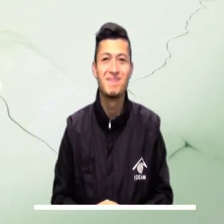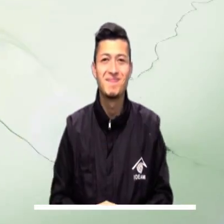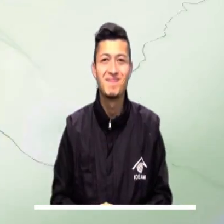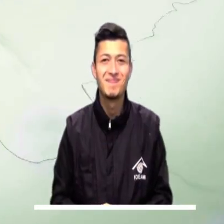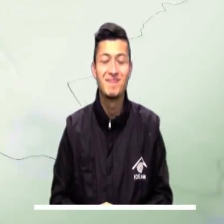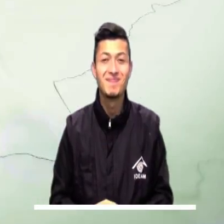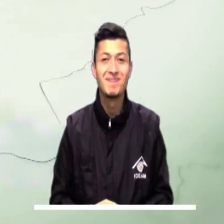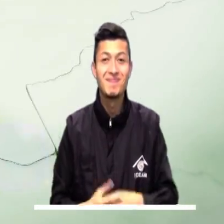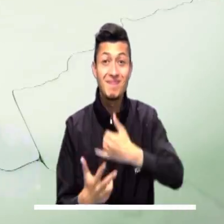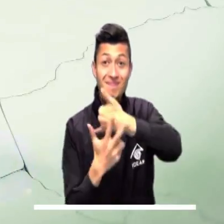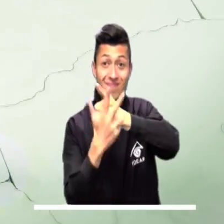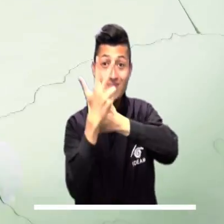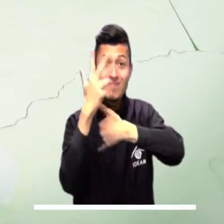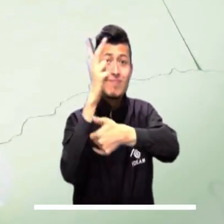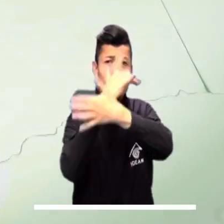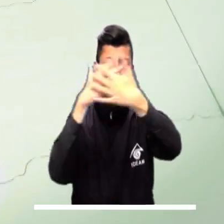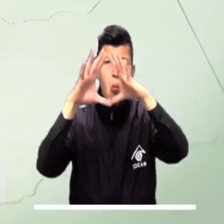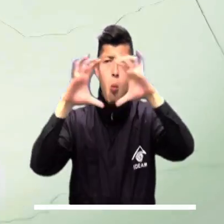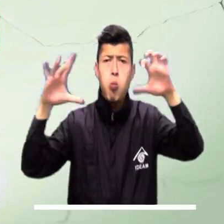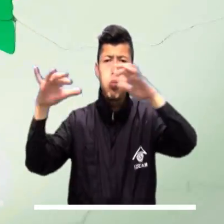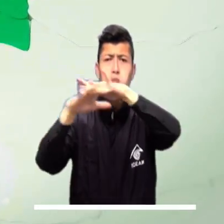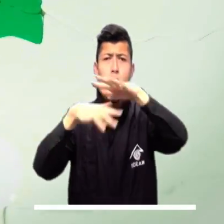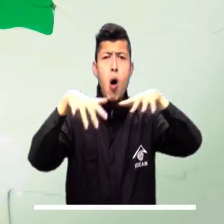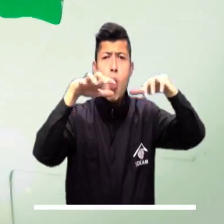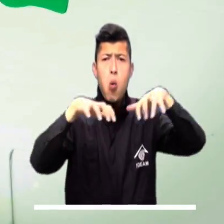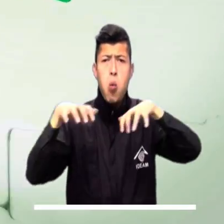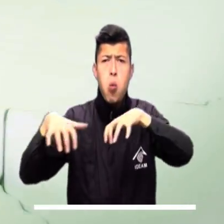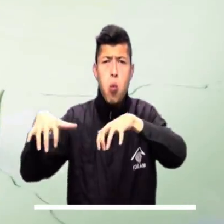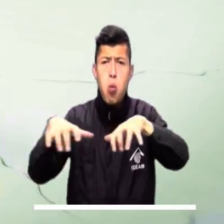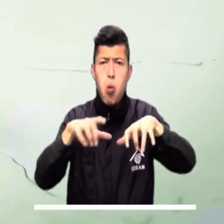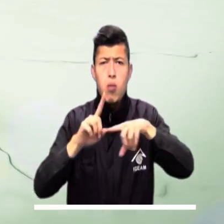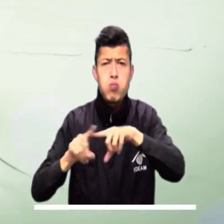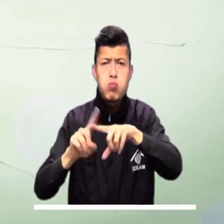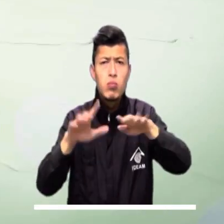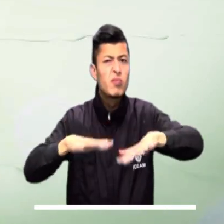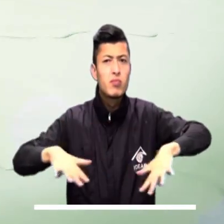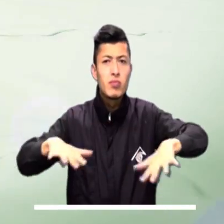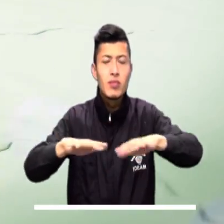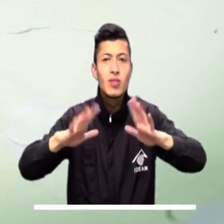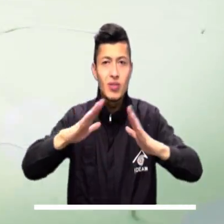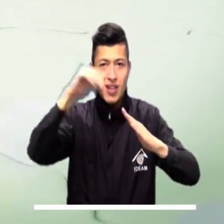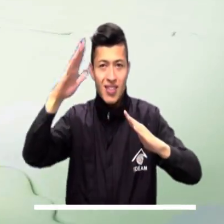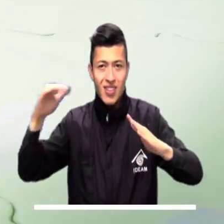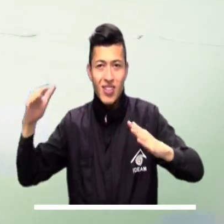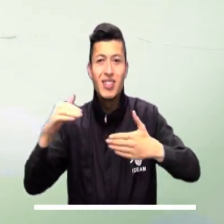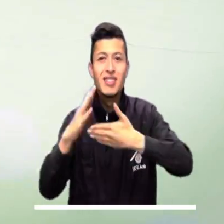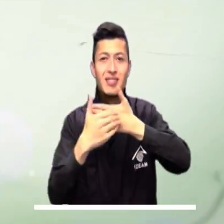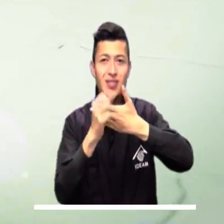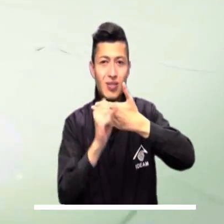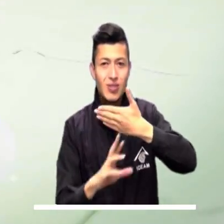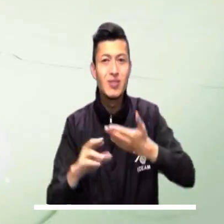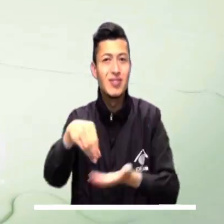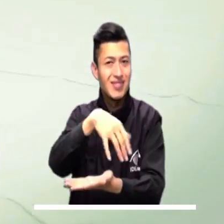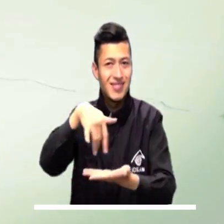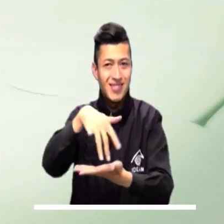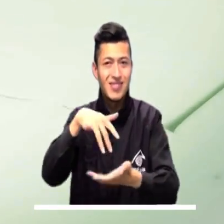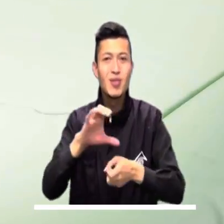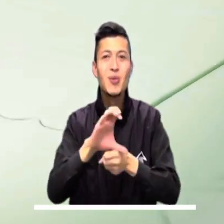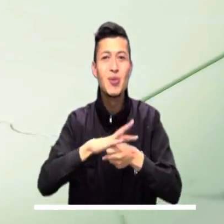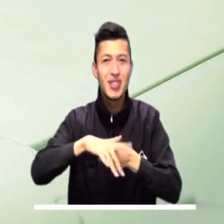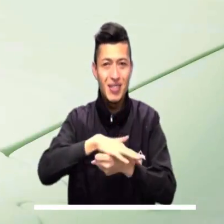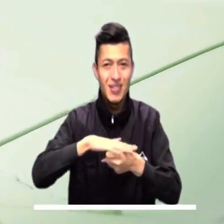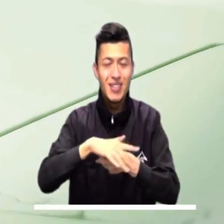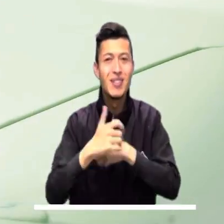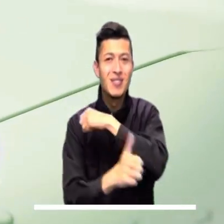del Cauca y Nariño. La región andina espera condiciones de cielo nublado y lluvias dispersas sobre el occidente de Antioquia, centro y sur de